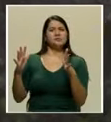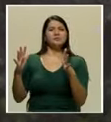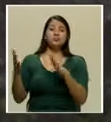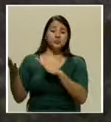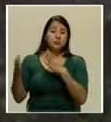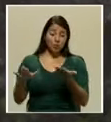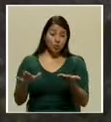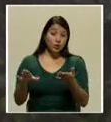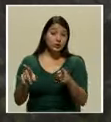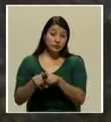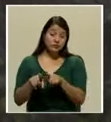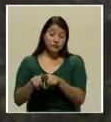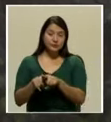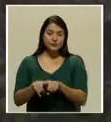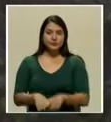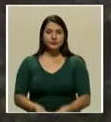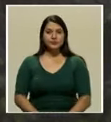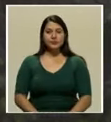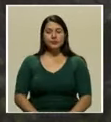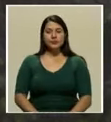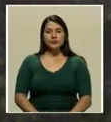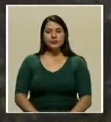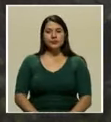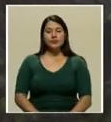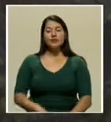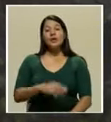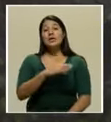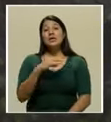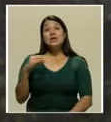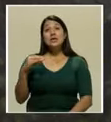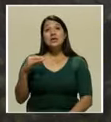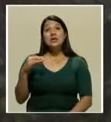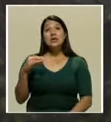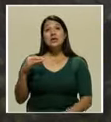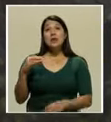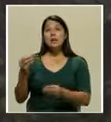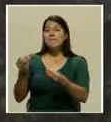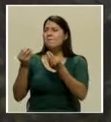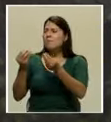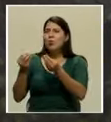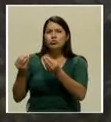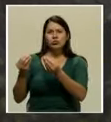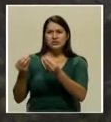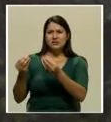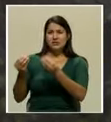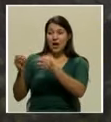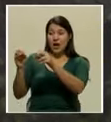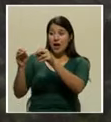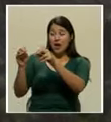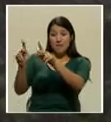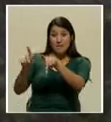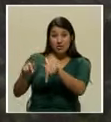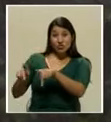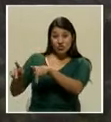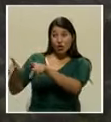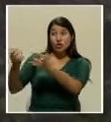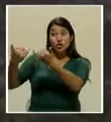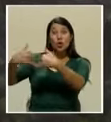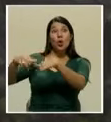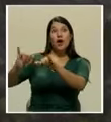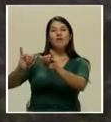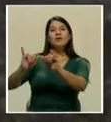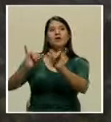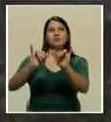murieron incluso. Y hay un montón de semillas todavía germinando.